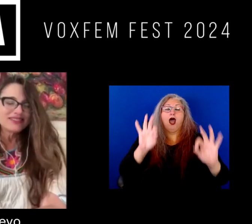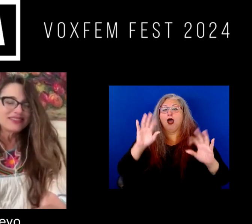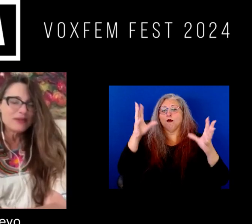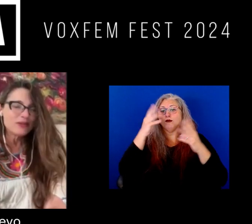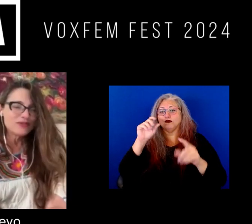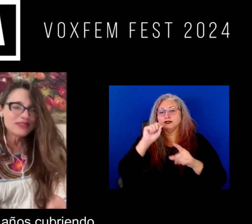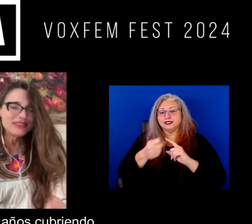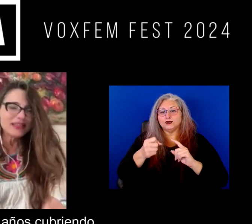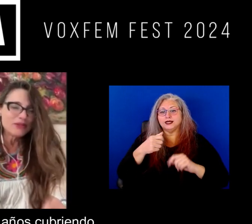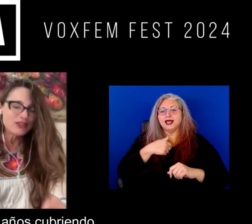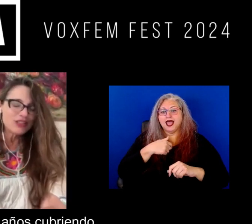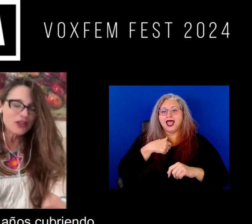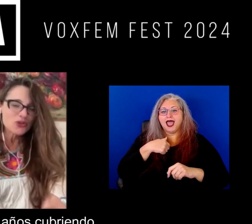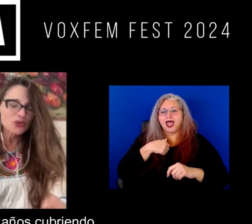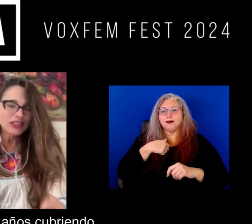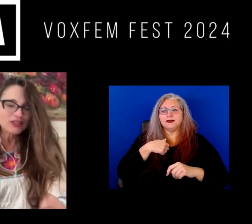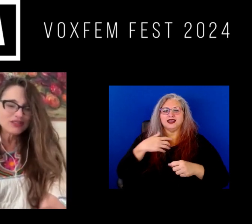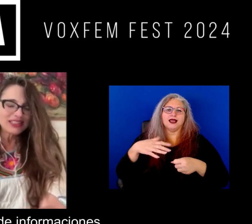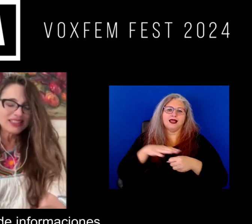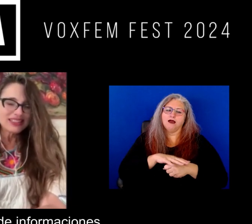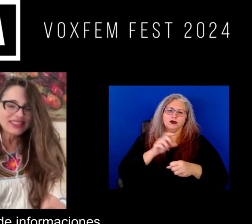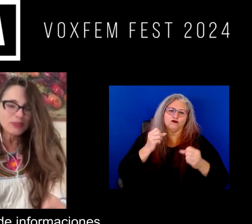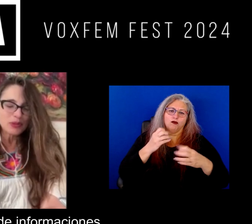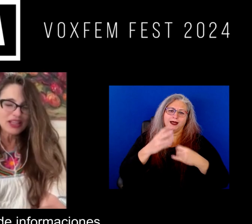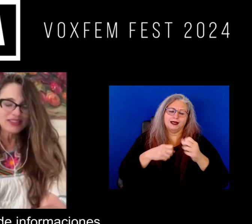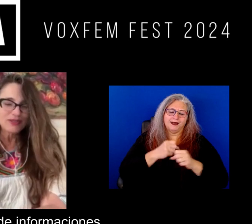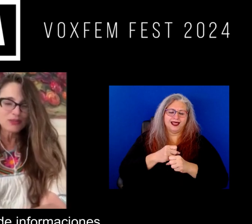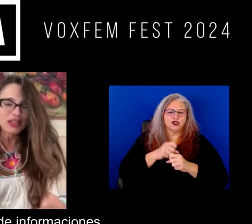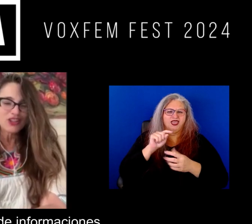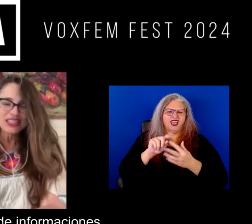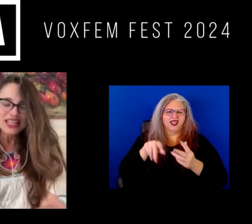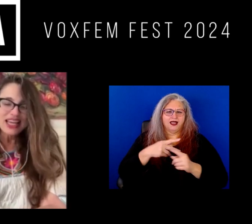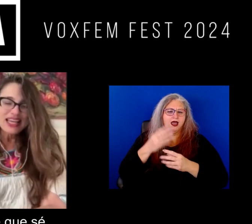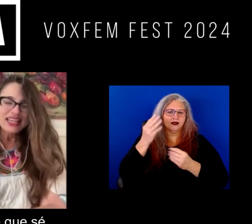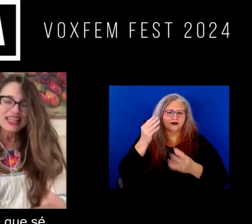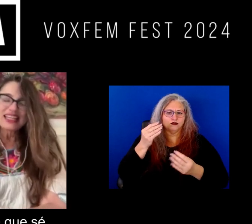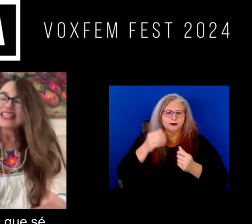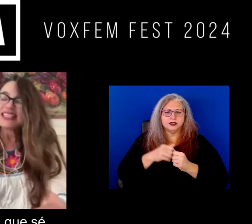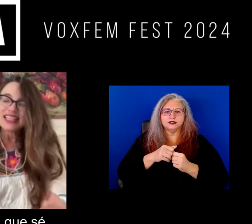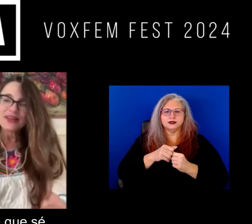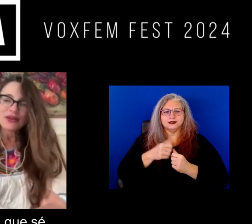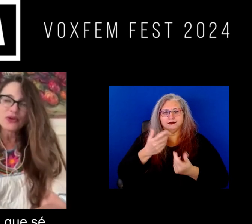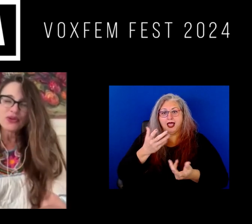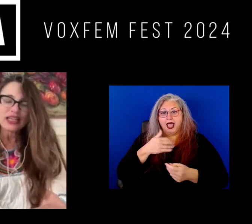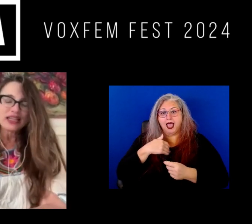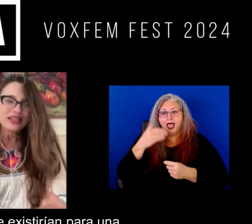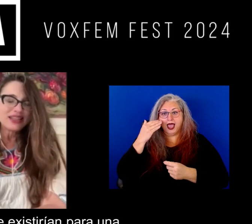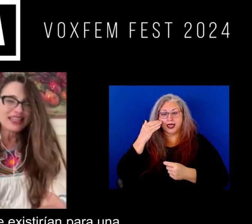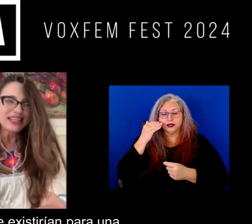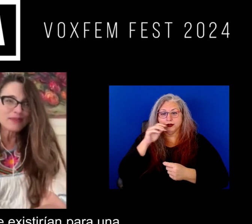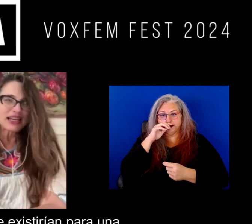llevo llevo tantos años cubriendo este tipo de informaciones que que sé ¿no?